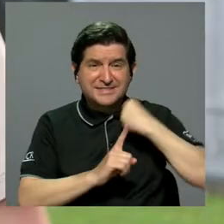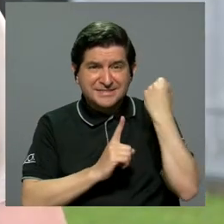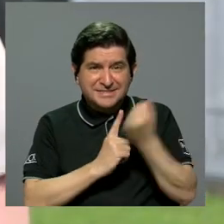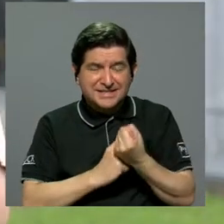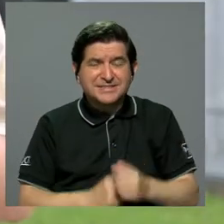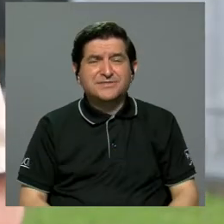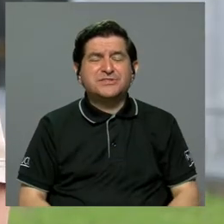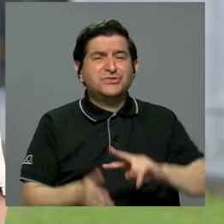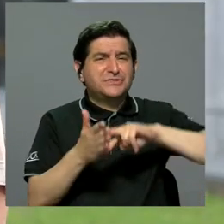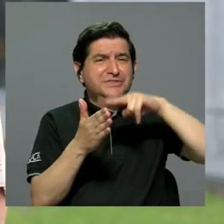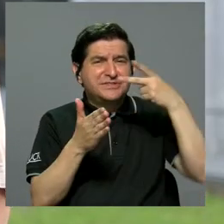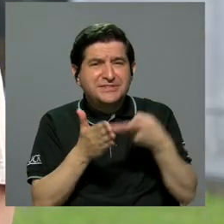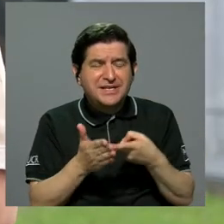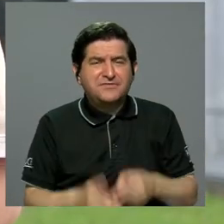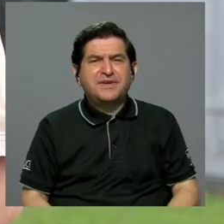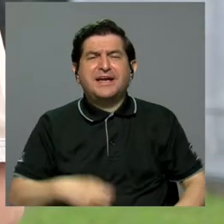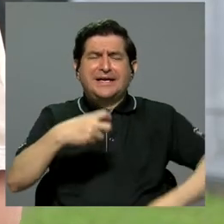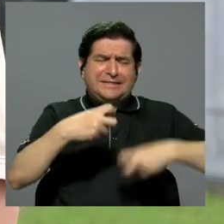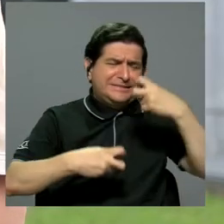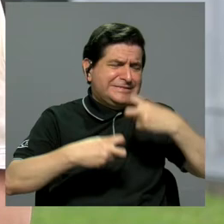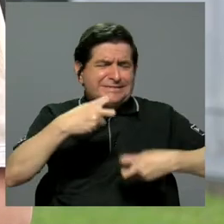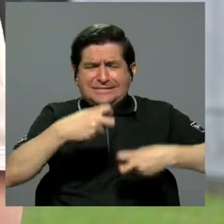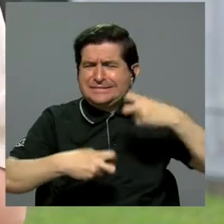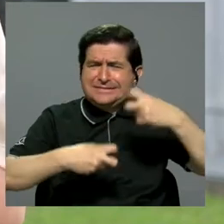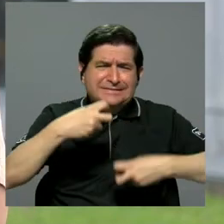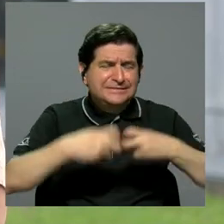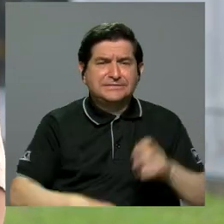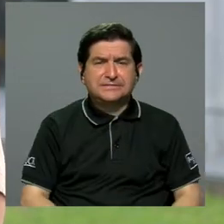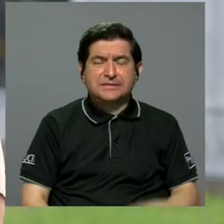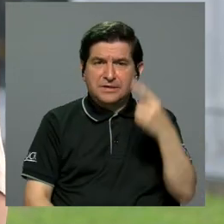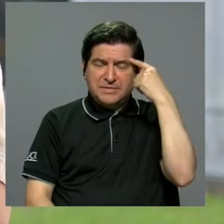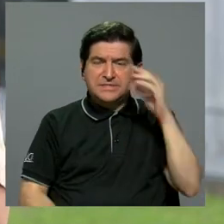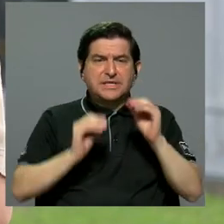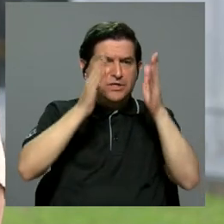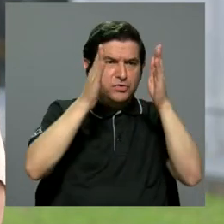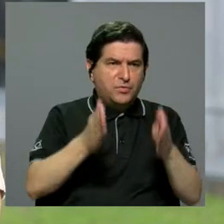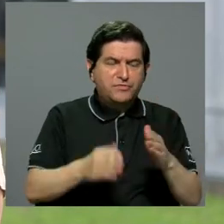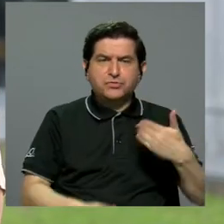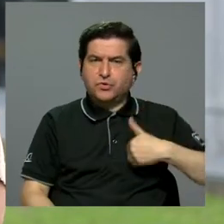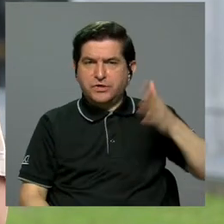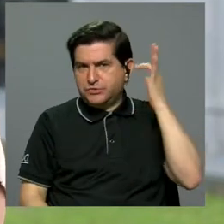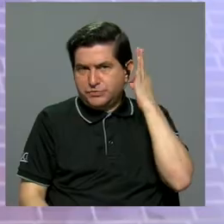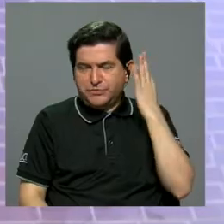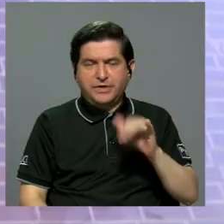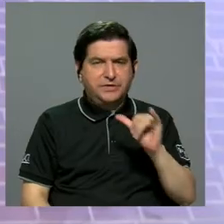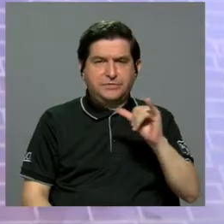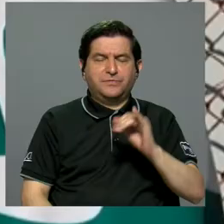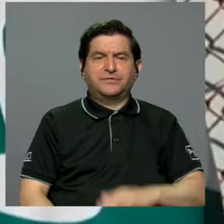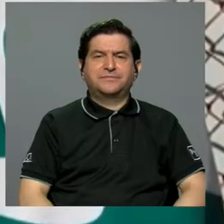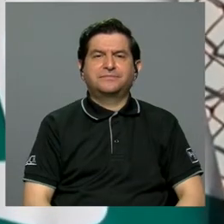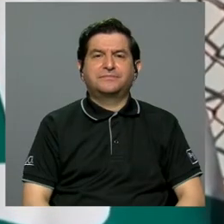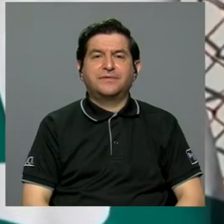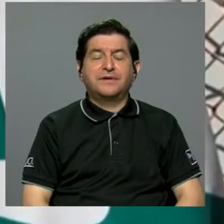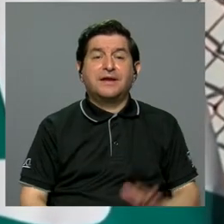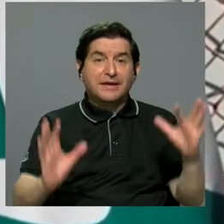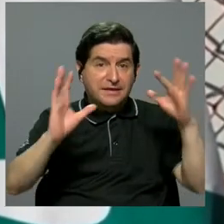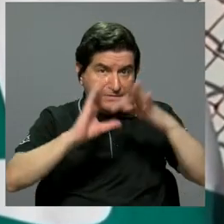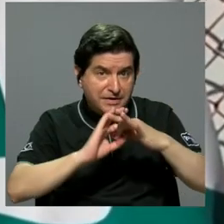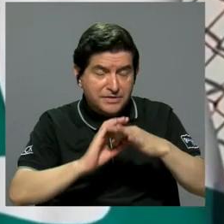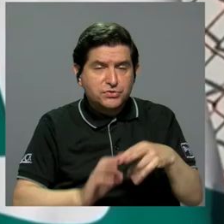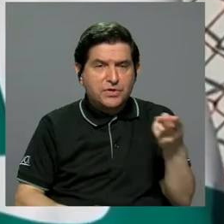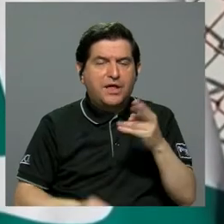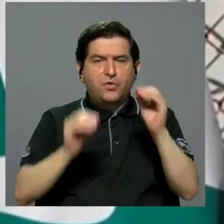se convierten en algo muy problemático para académicos y académicas. Al